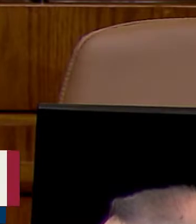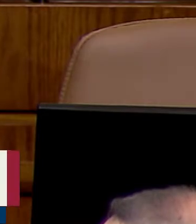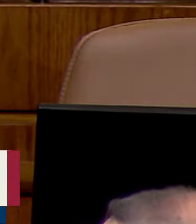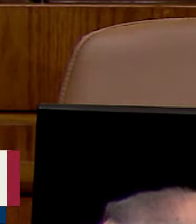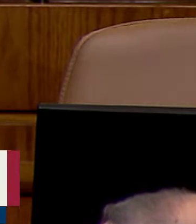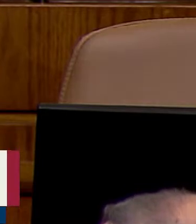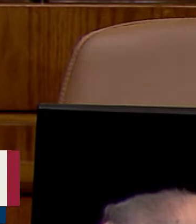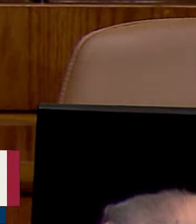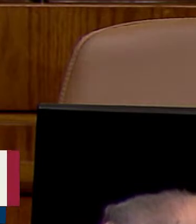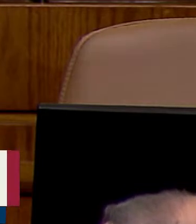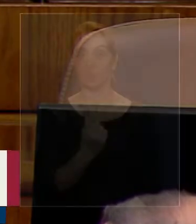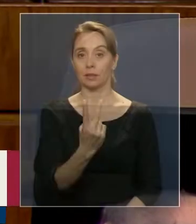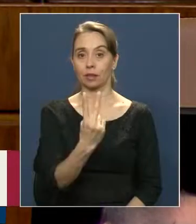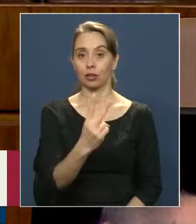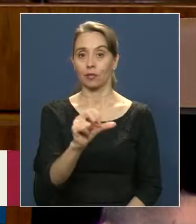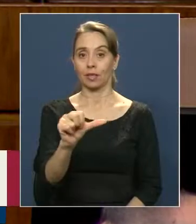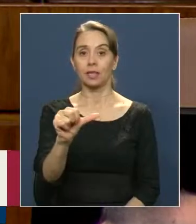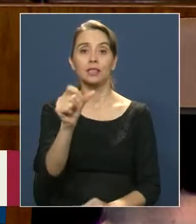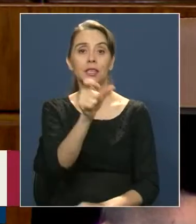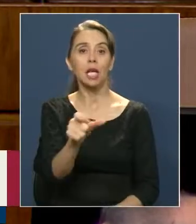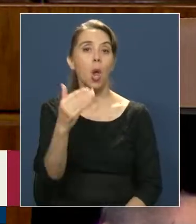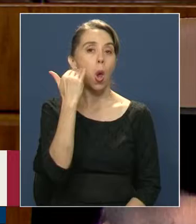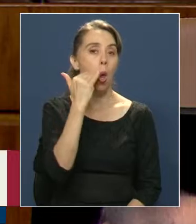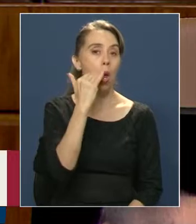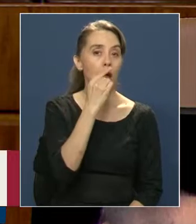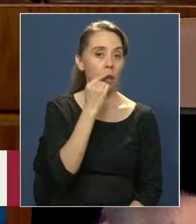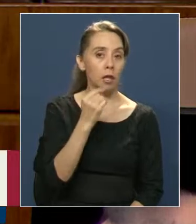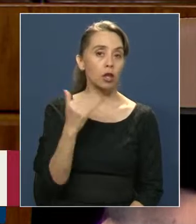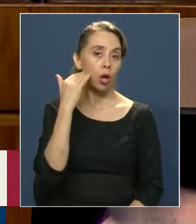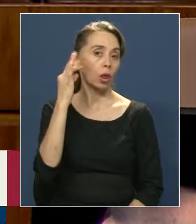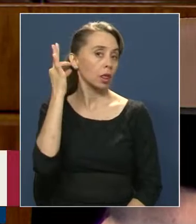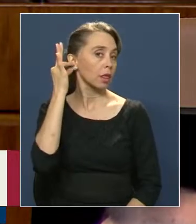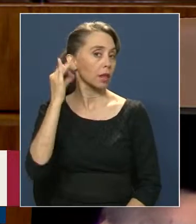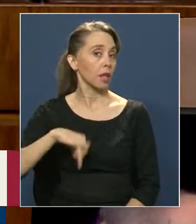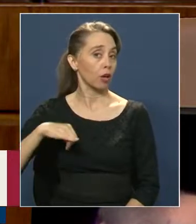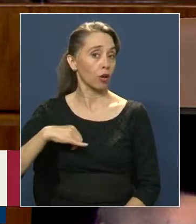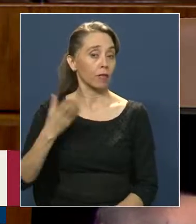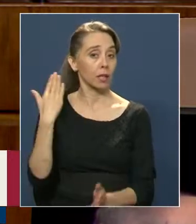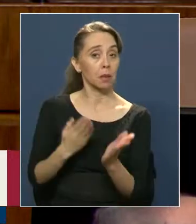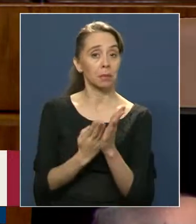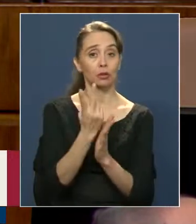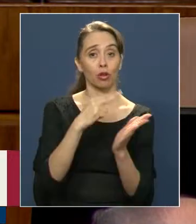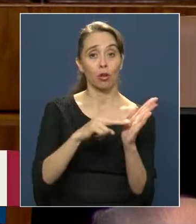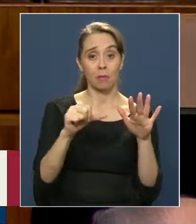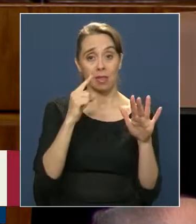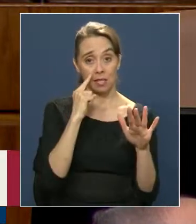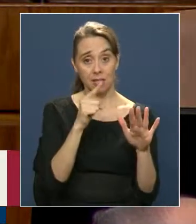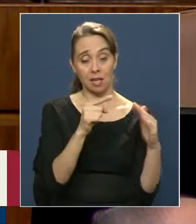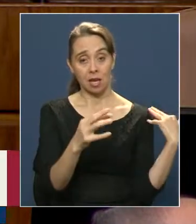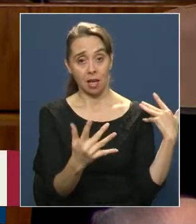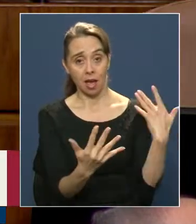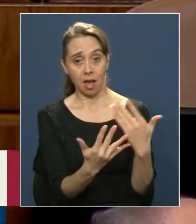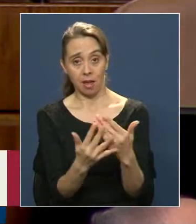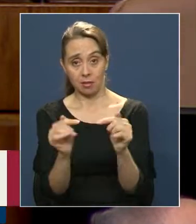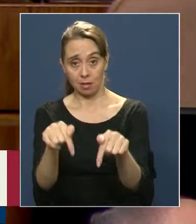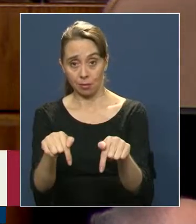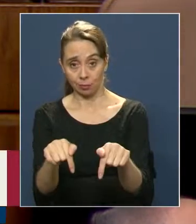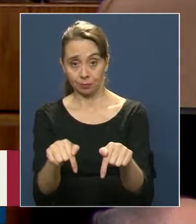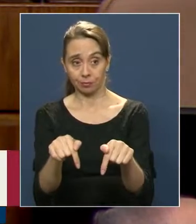estos 126 niños, niñas y adolescentes que desde el 2016 a la fecha han